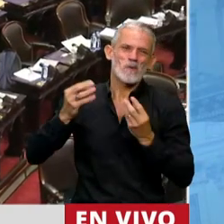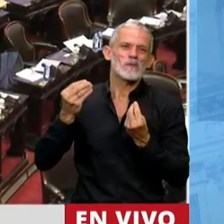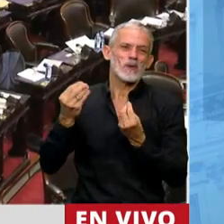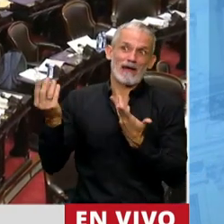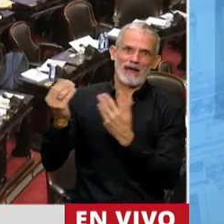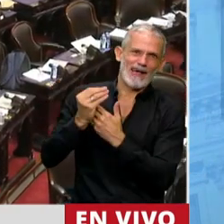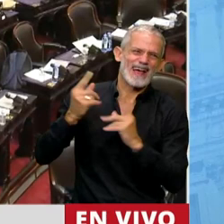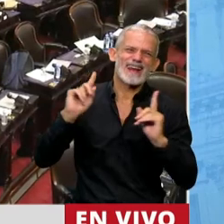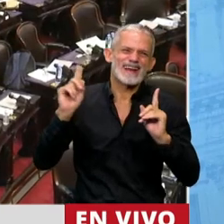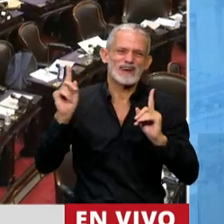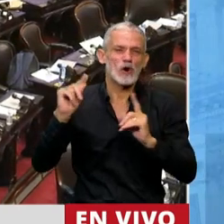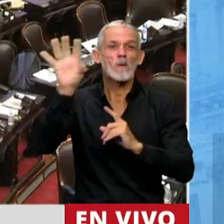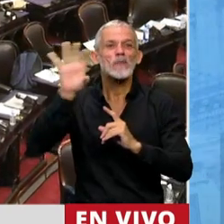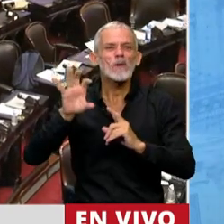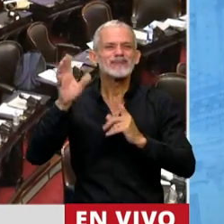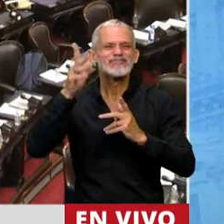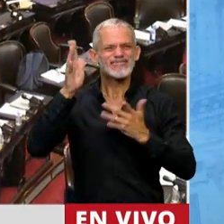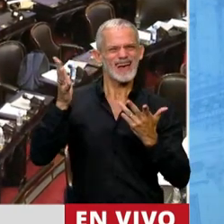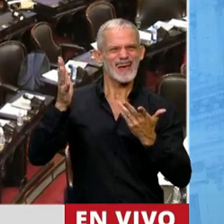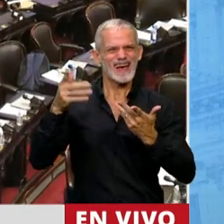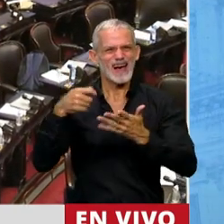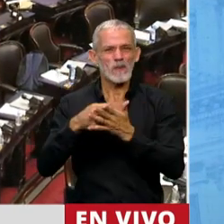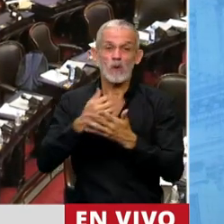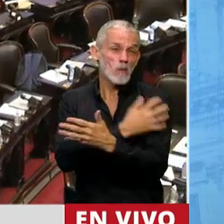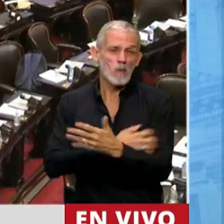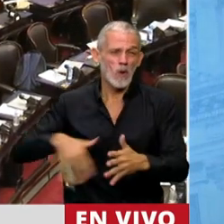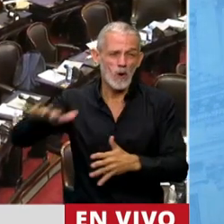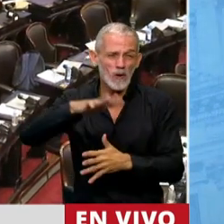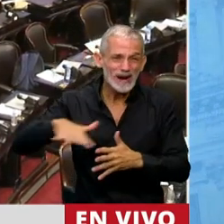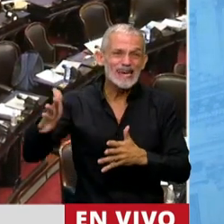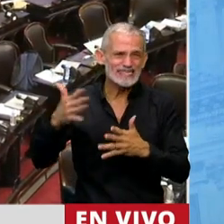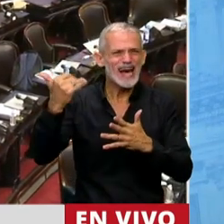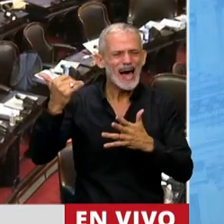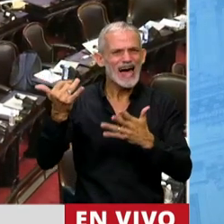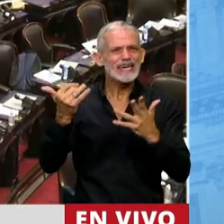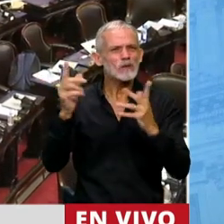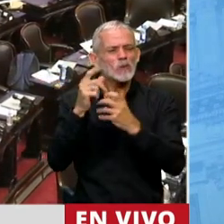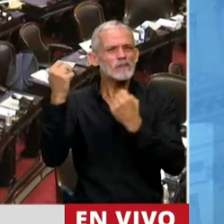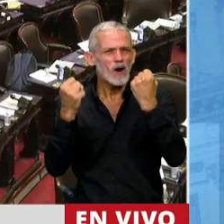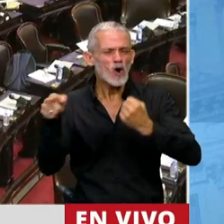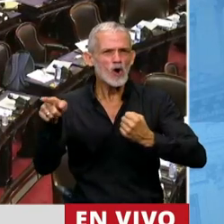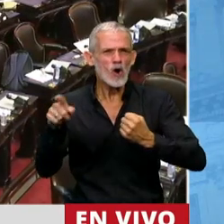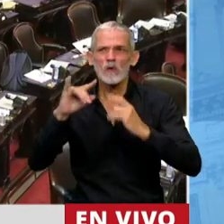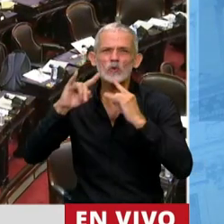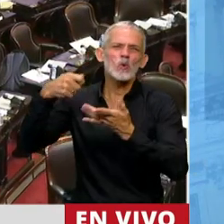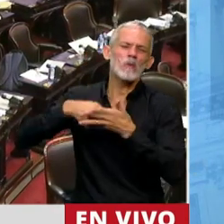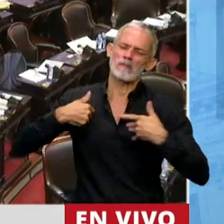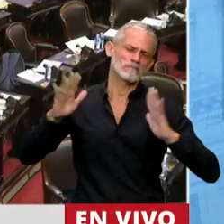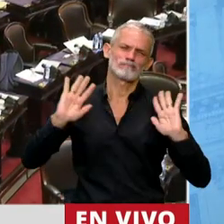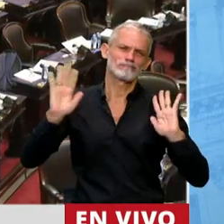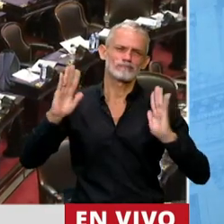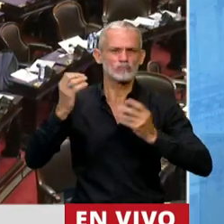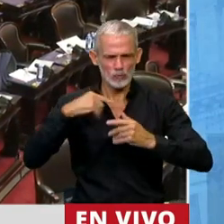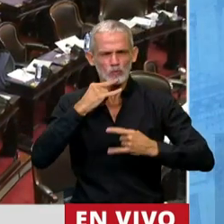queremos prebendas de una provincia en la que hay una pobreza sistemática y tampoco correspondía.